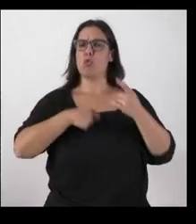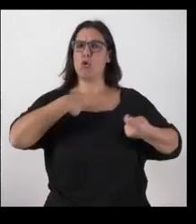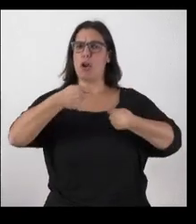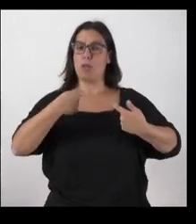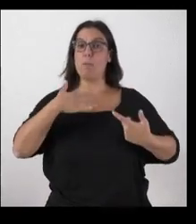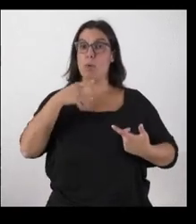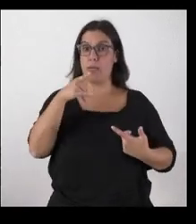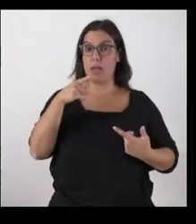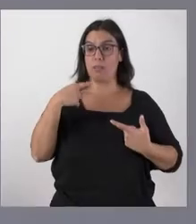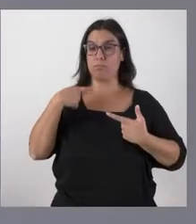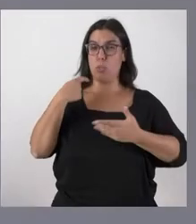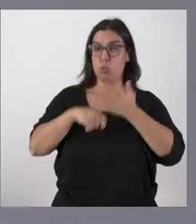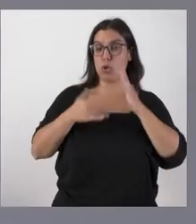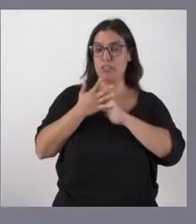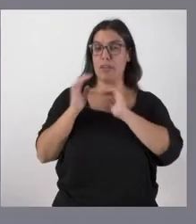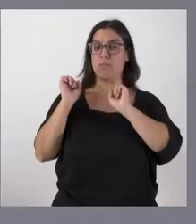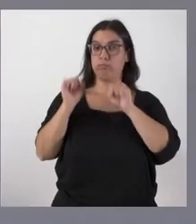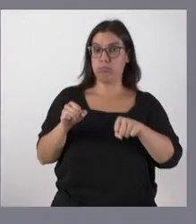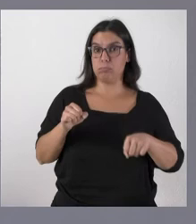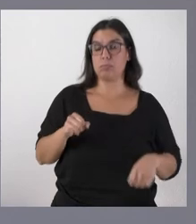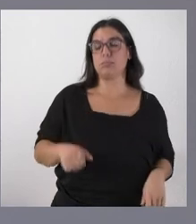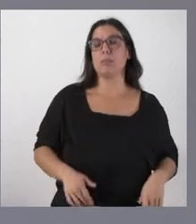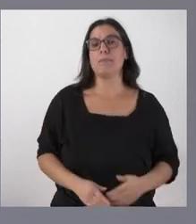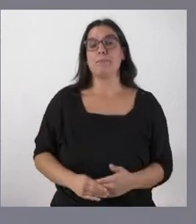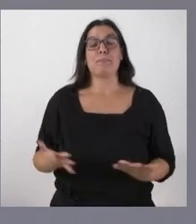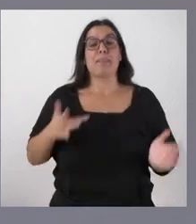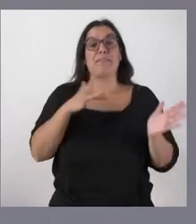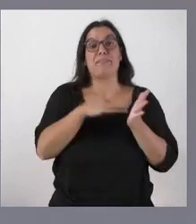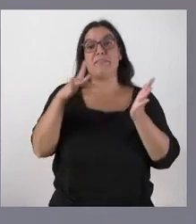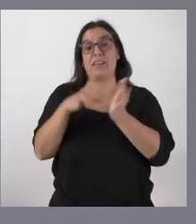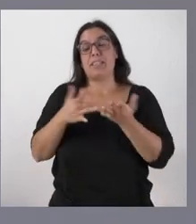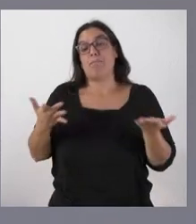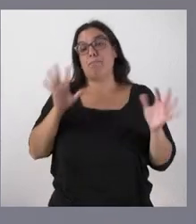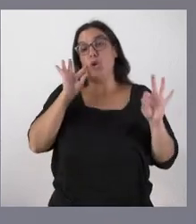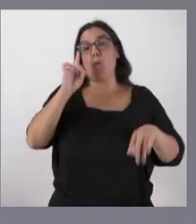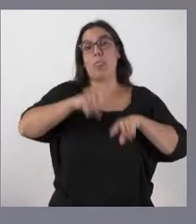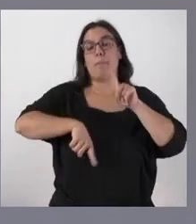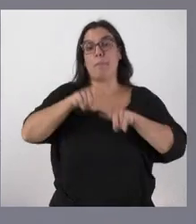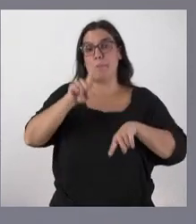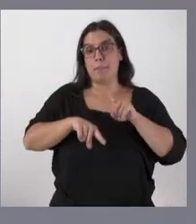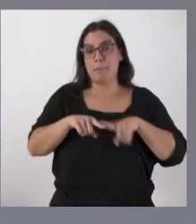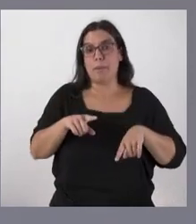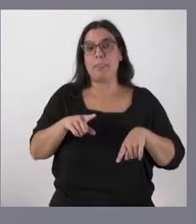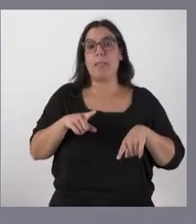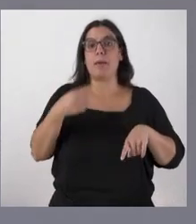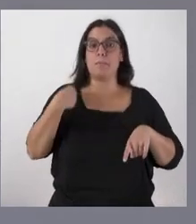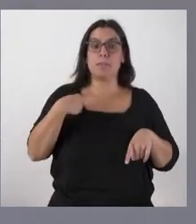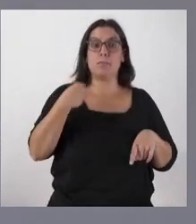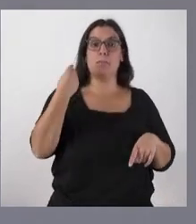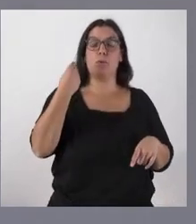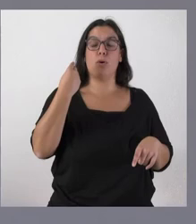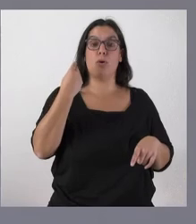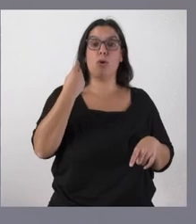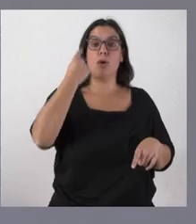eso algún retraso pues las fechas lógicamente van a depender un poco del análisis del